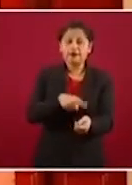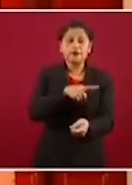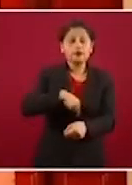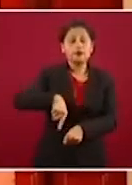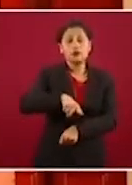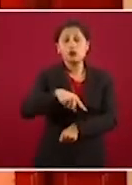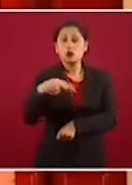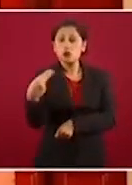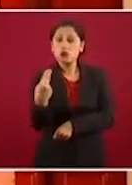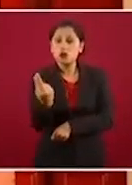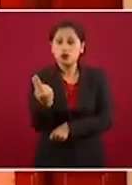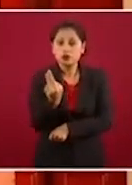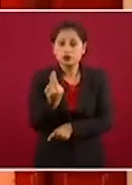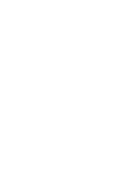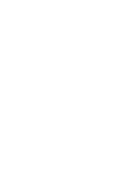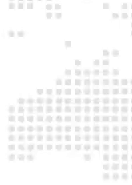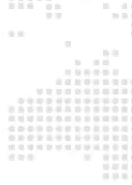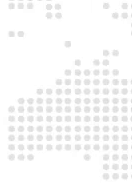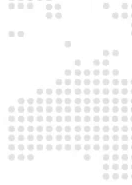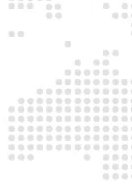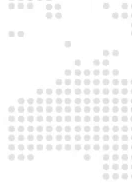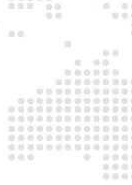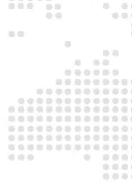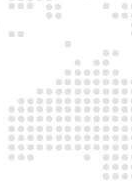de las actividades económicas esenciales.